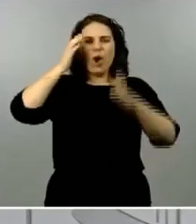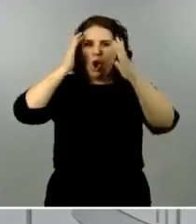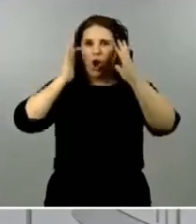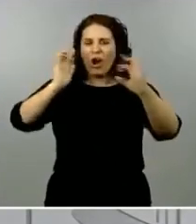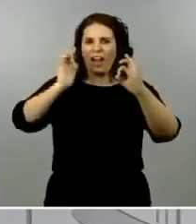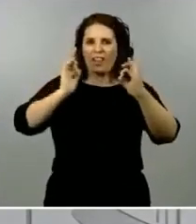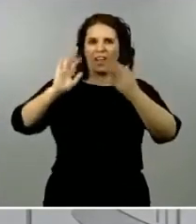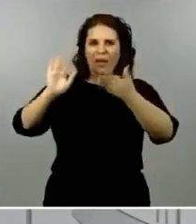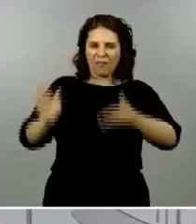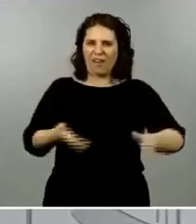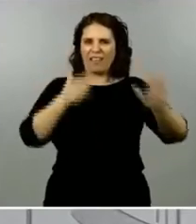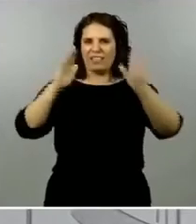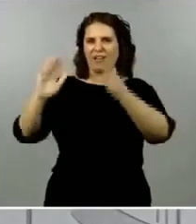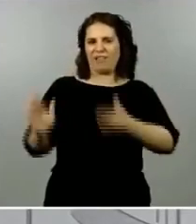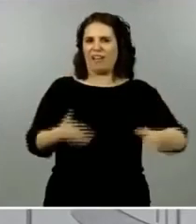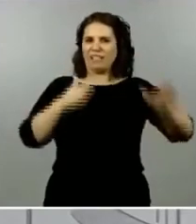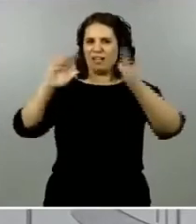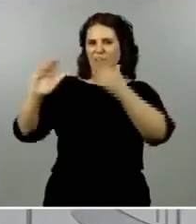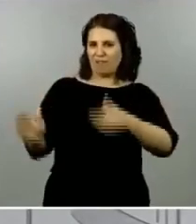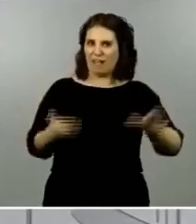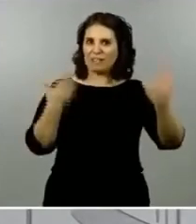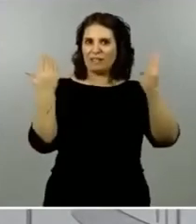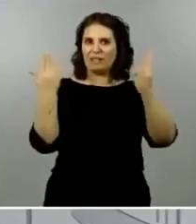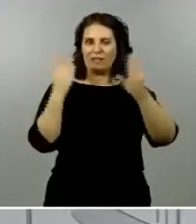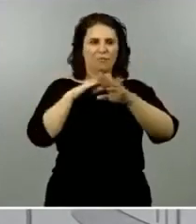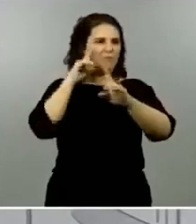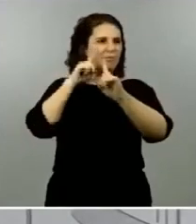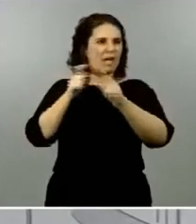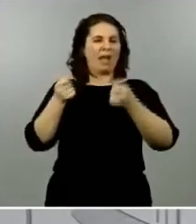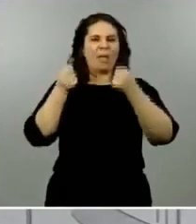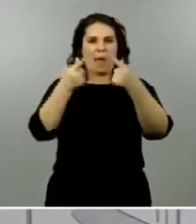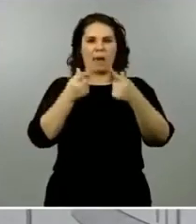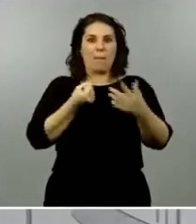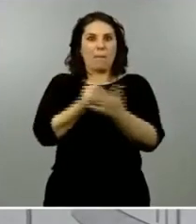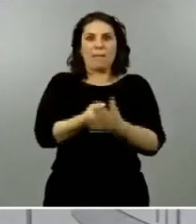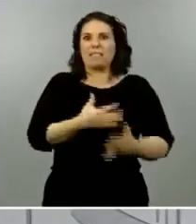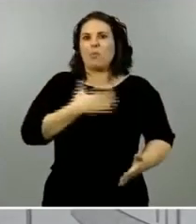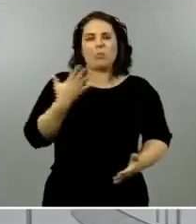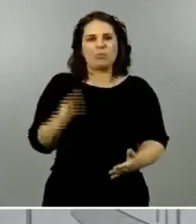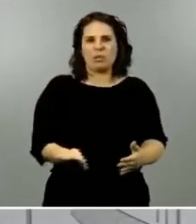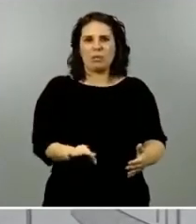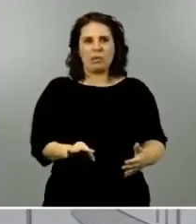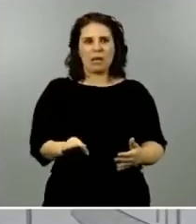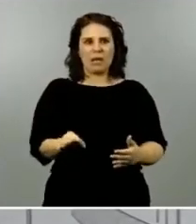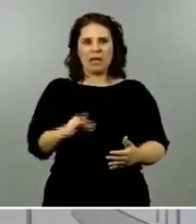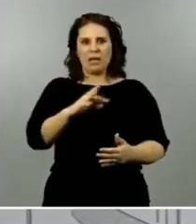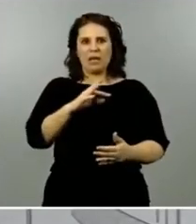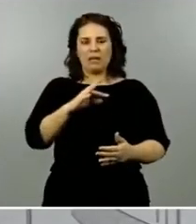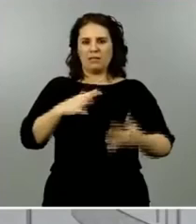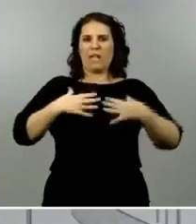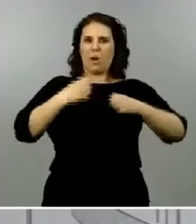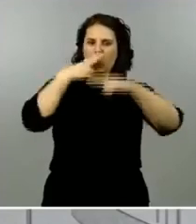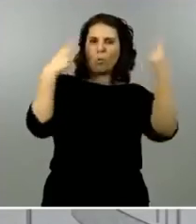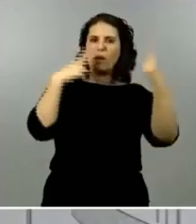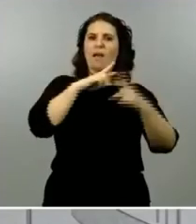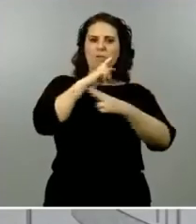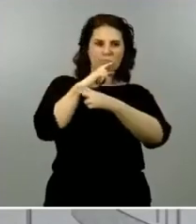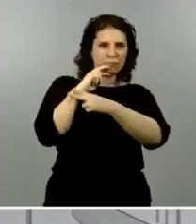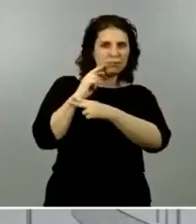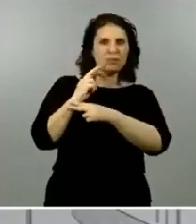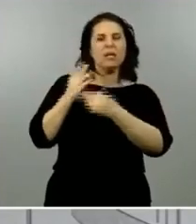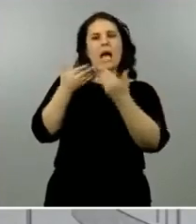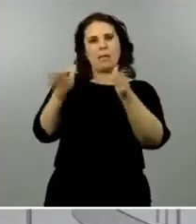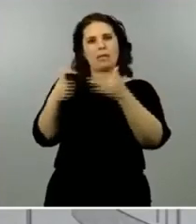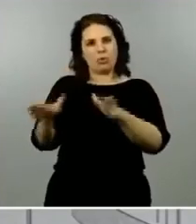y lógicamente pues facilitar en la medida de nuestras posibilidades y salvaguardando la salud pública pues la reapertura de